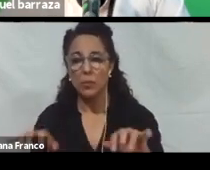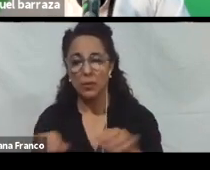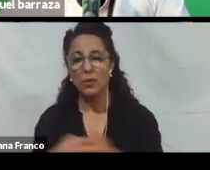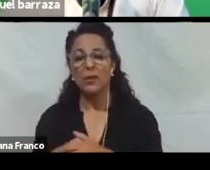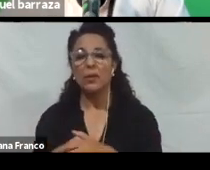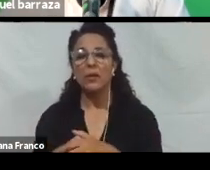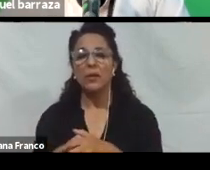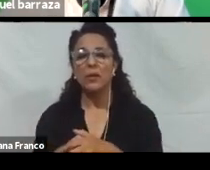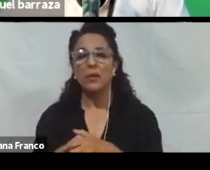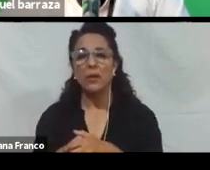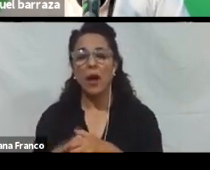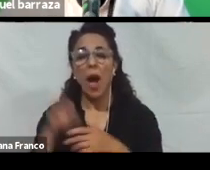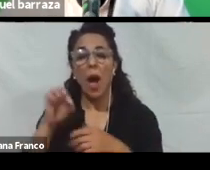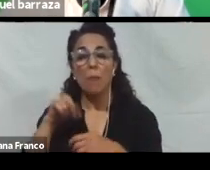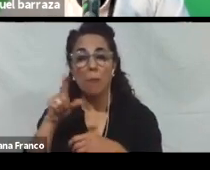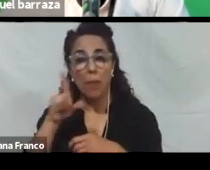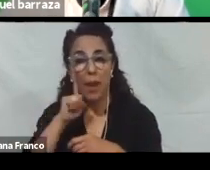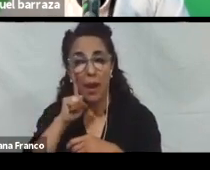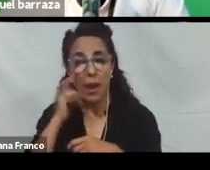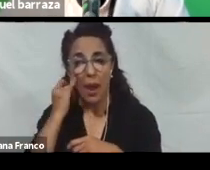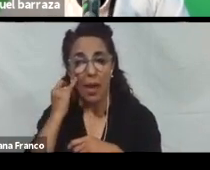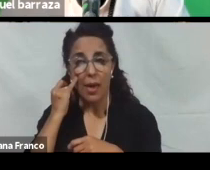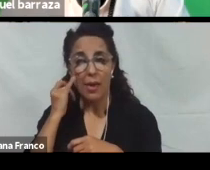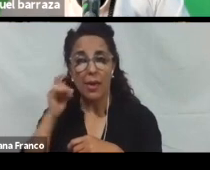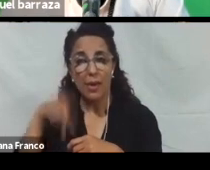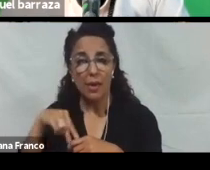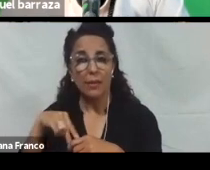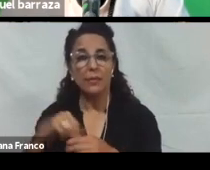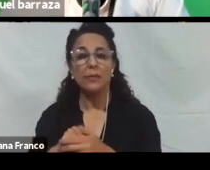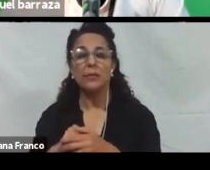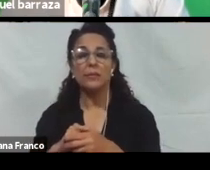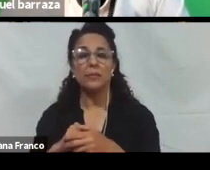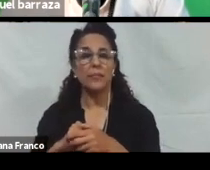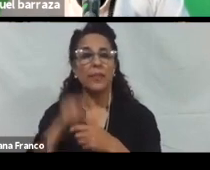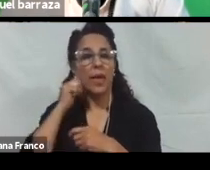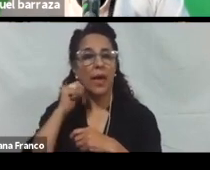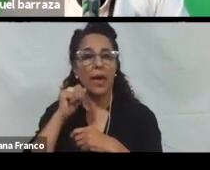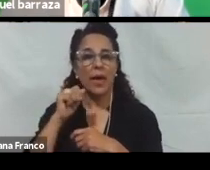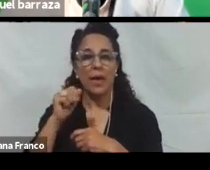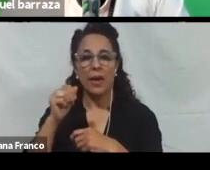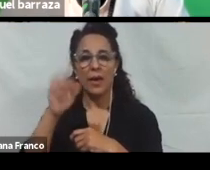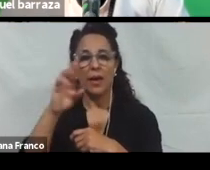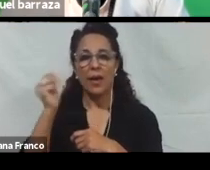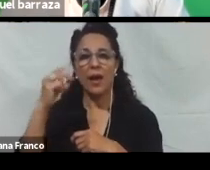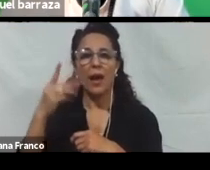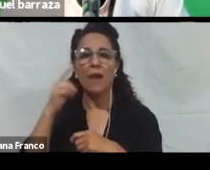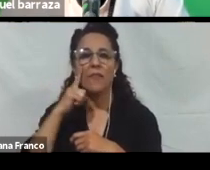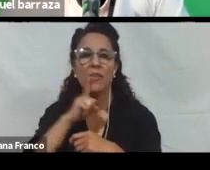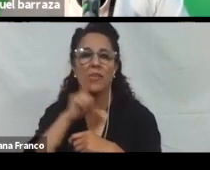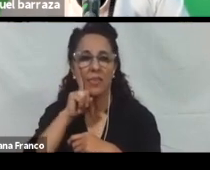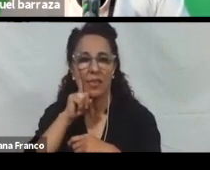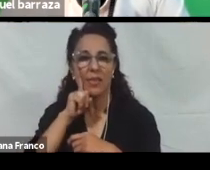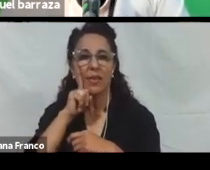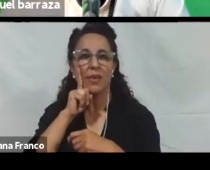Tiene algunos plugins de accesibilidad. El Gravity For. Por ejemplo. Te permite agregar etiquetas. A los formularios.